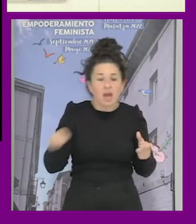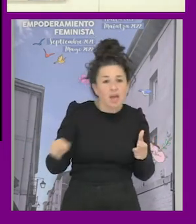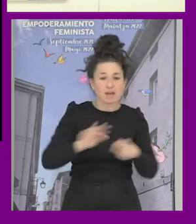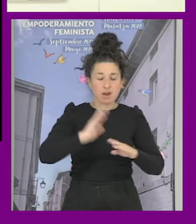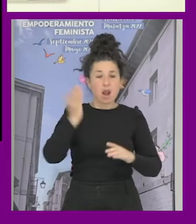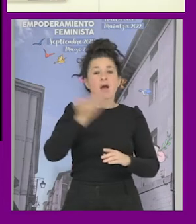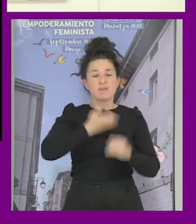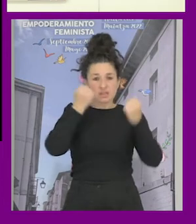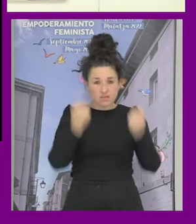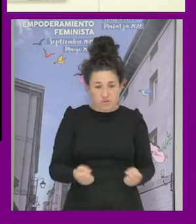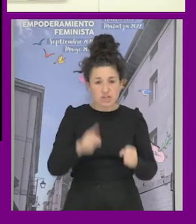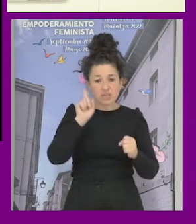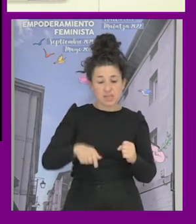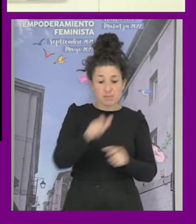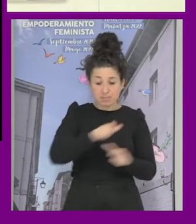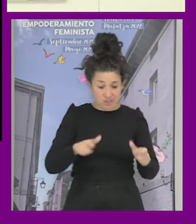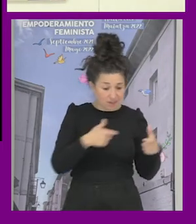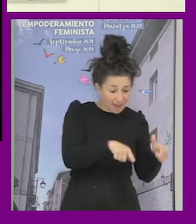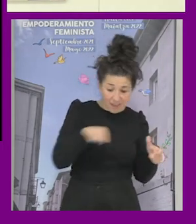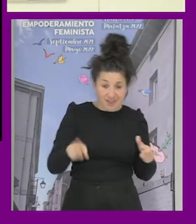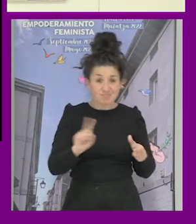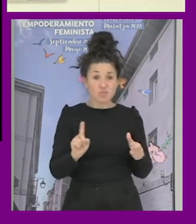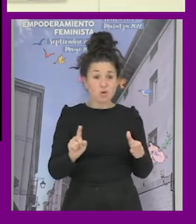de violencias para las personas que no encajan